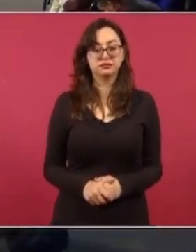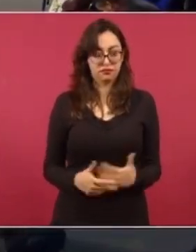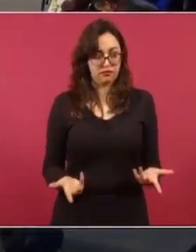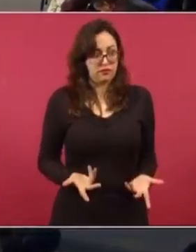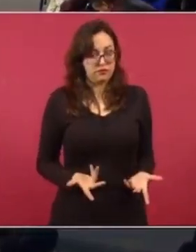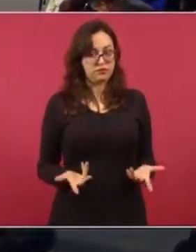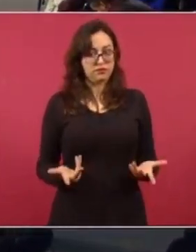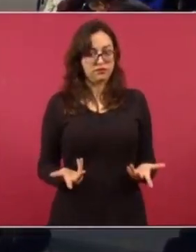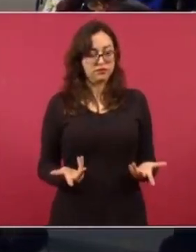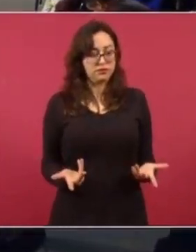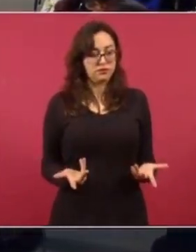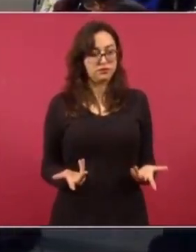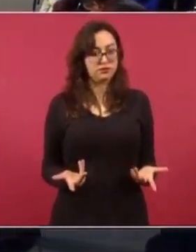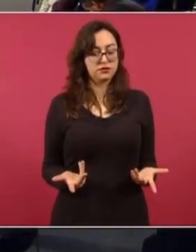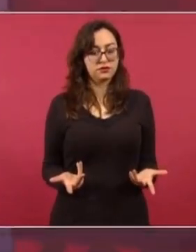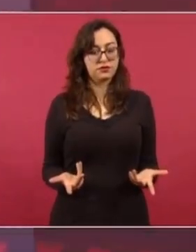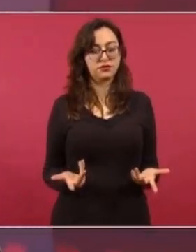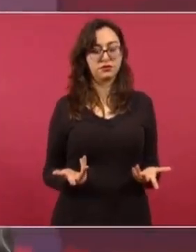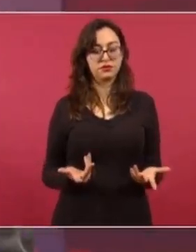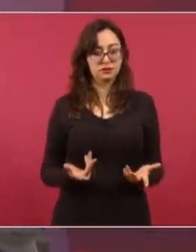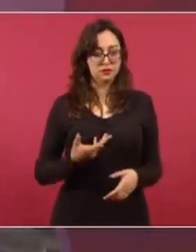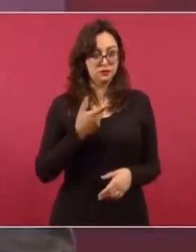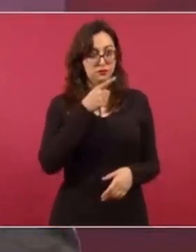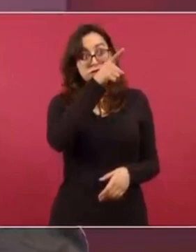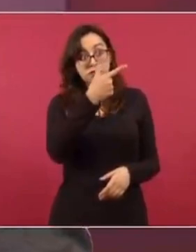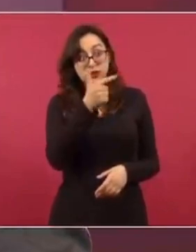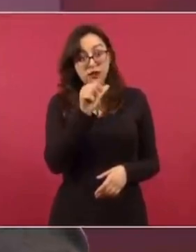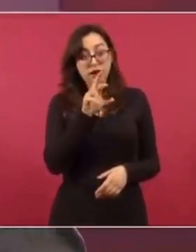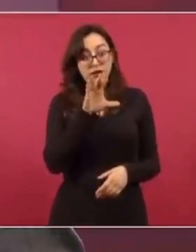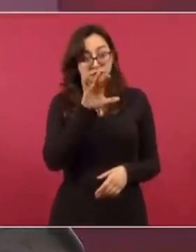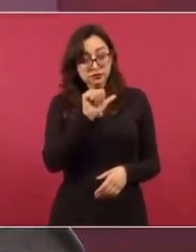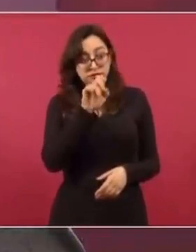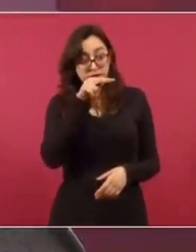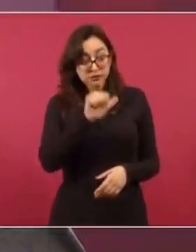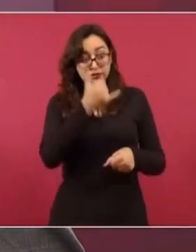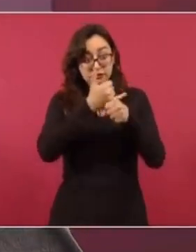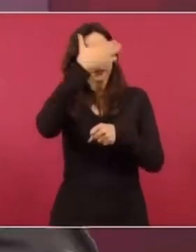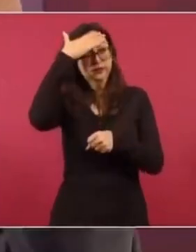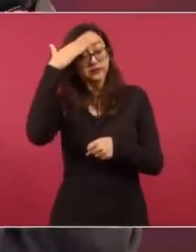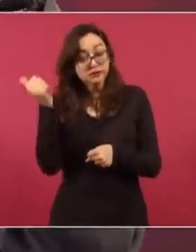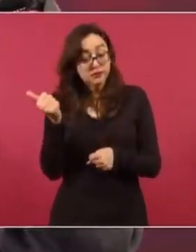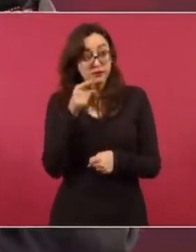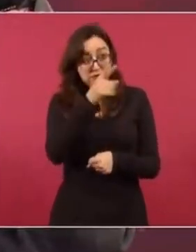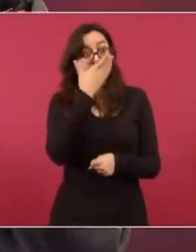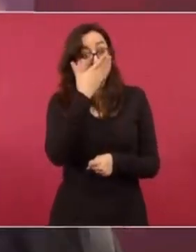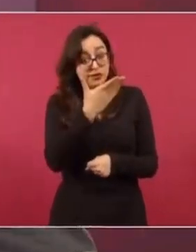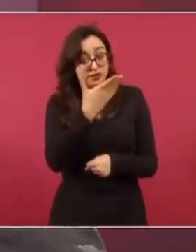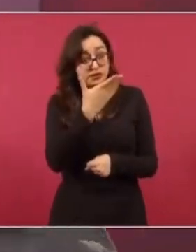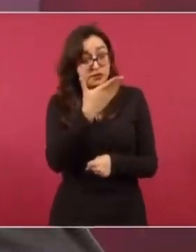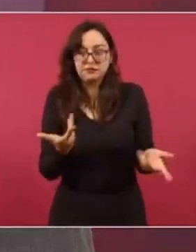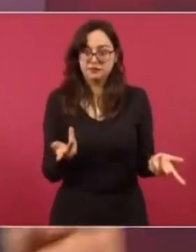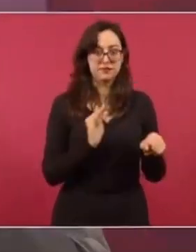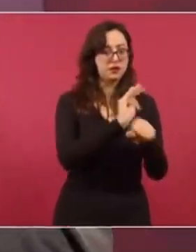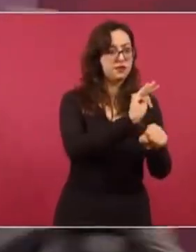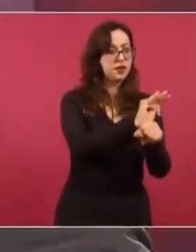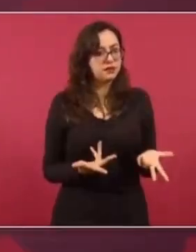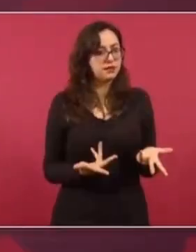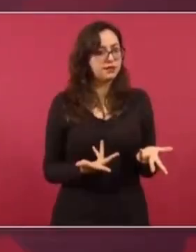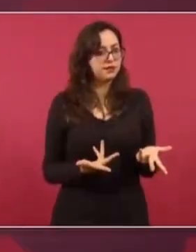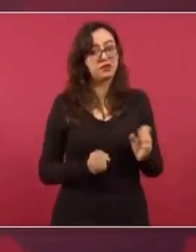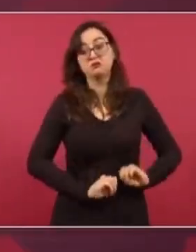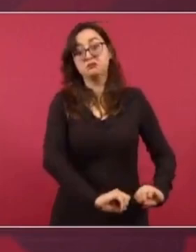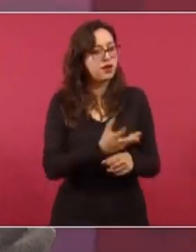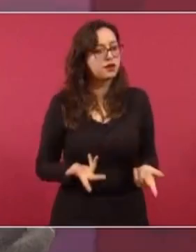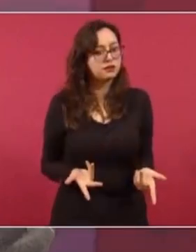la seguridad de que se es inocente, no se debe de permitir